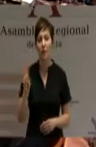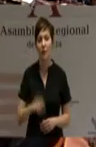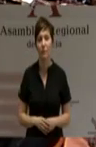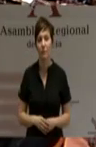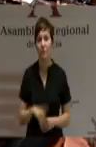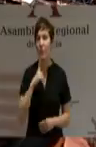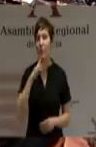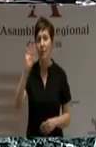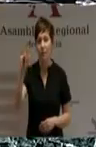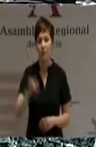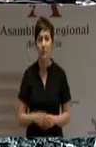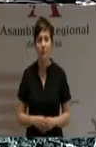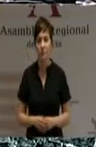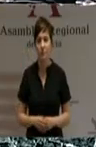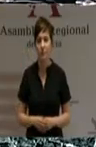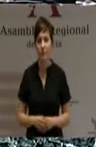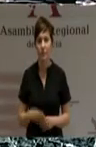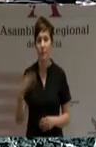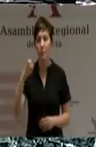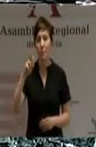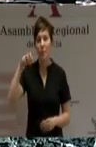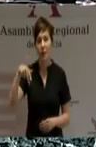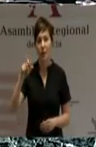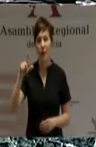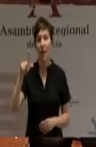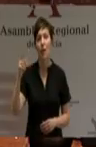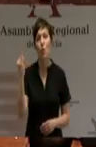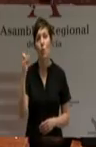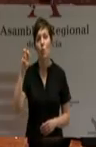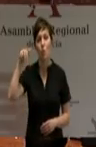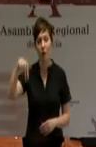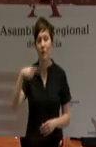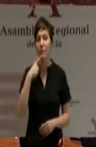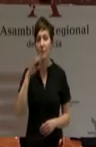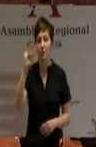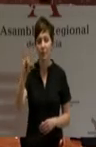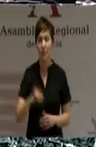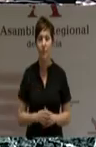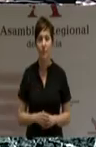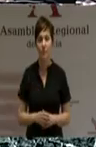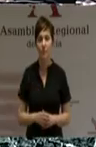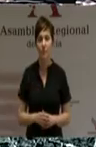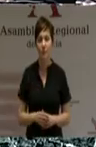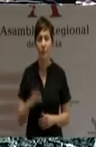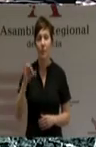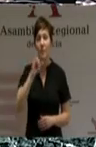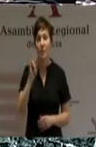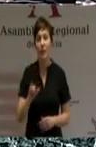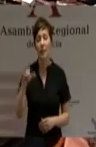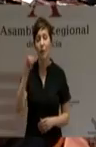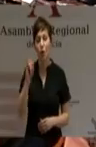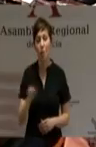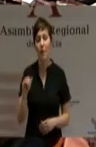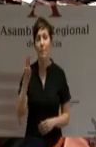Sí. Bernal Roldán Juan. Sí. Sánchez López Pedro Antonio.